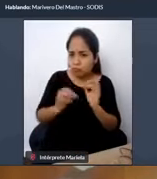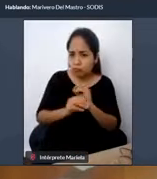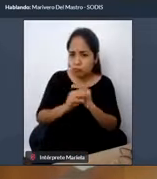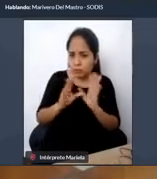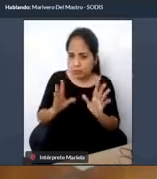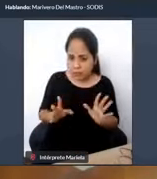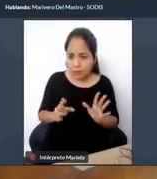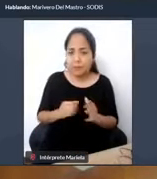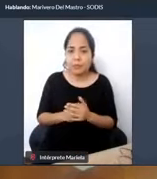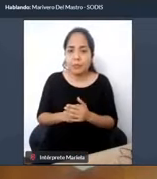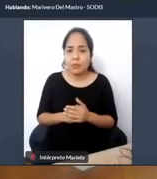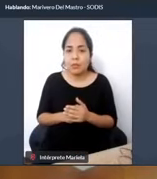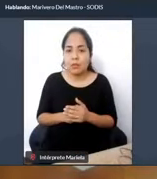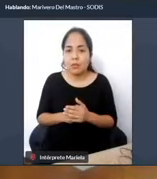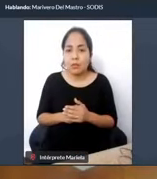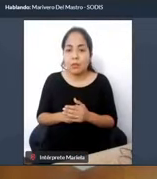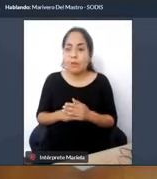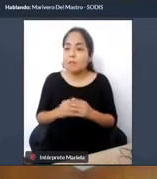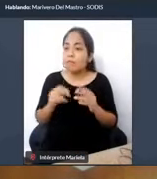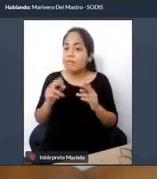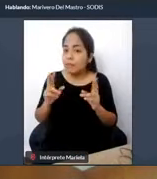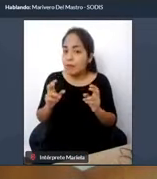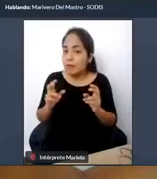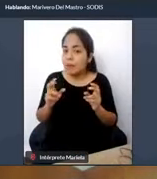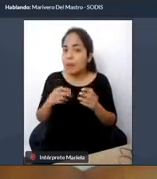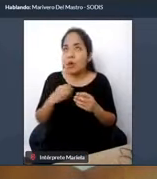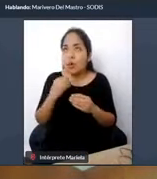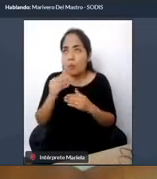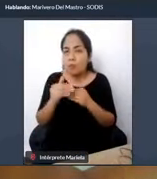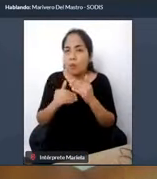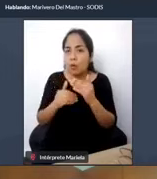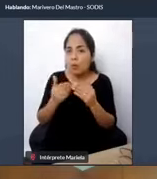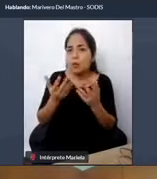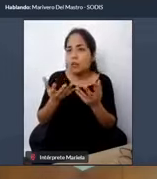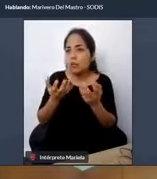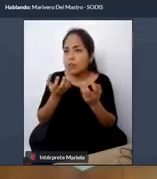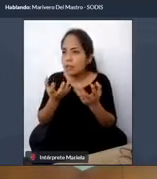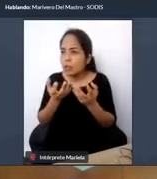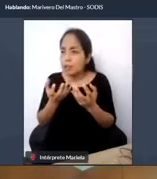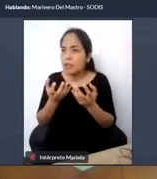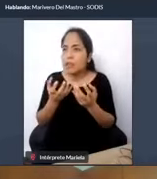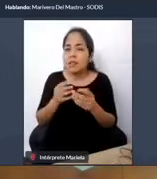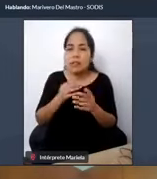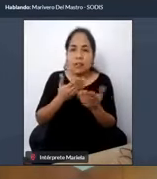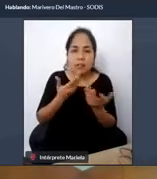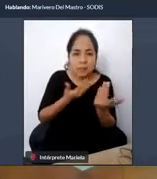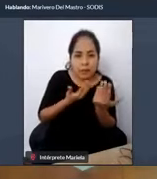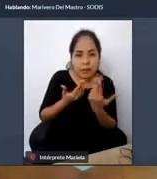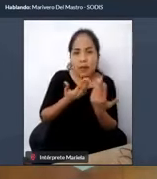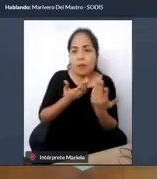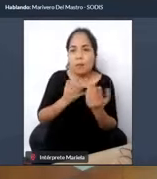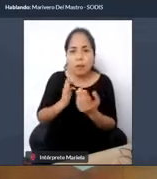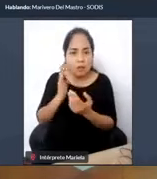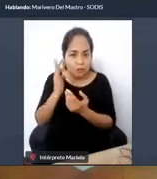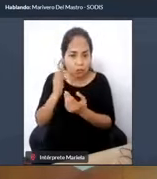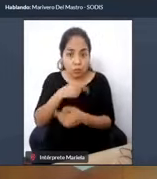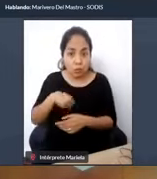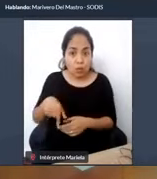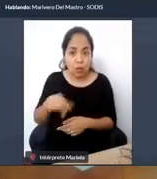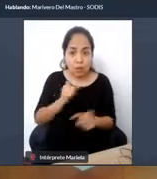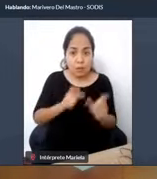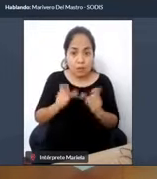todo ir enfocando qué es lo que se aproxima, qué es lo que se viene, qué es lo que estamos esperando todas las personas con